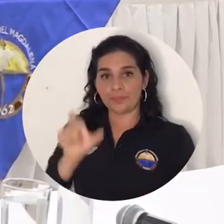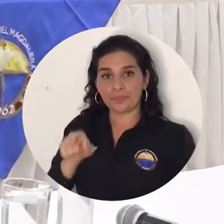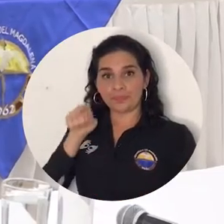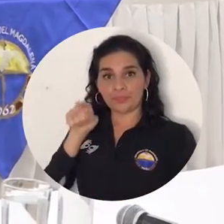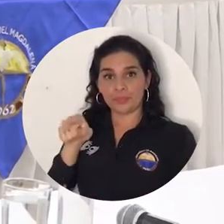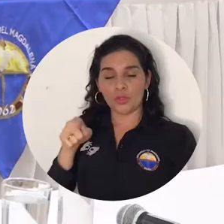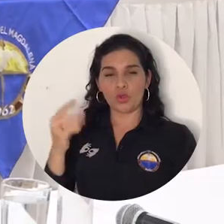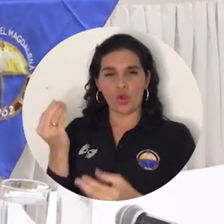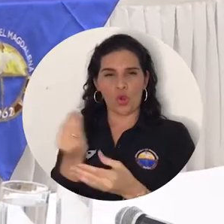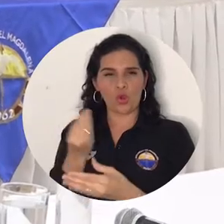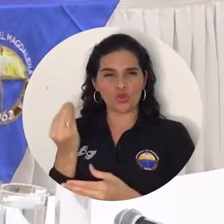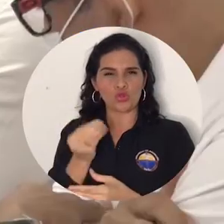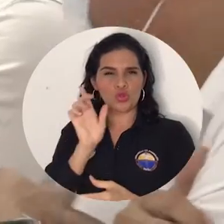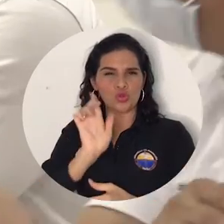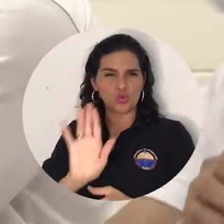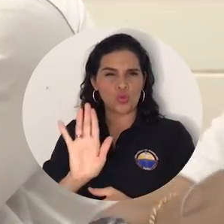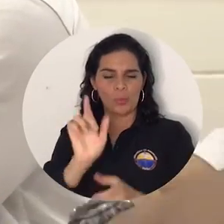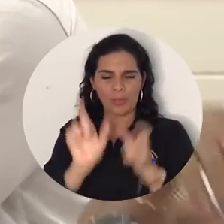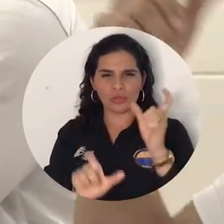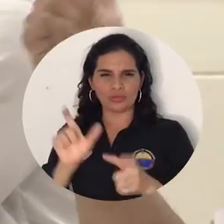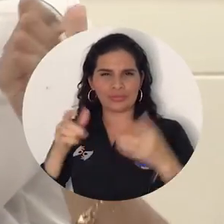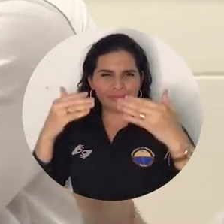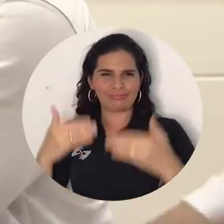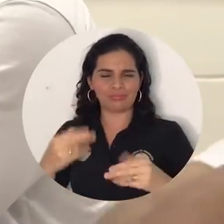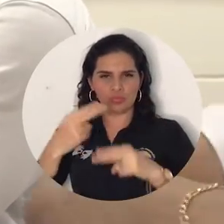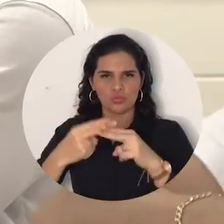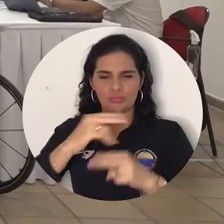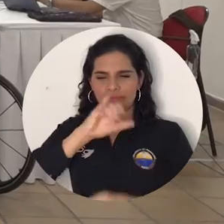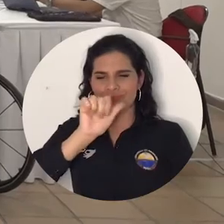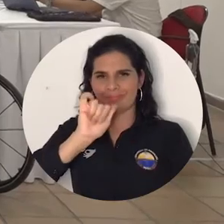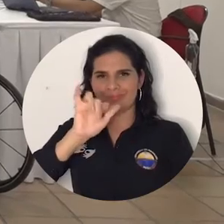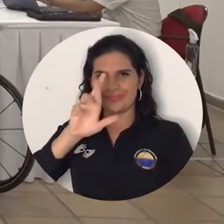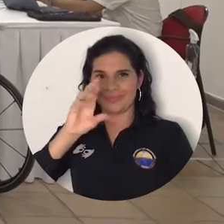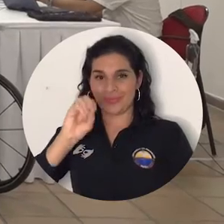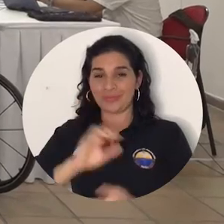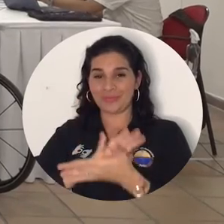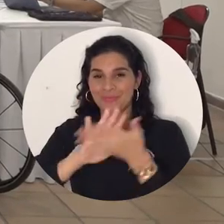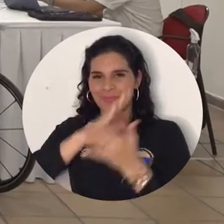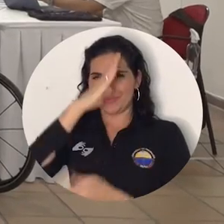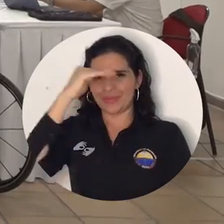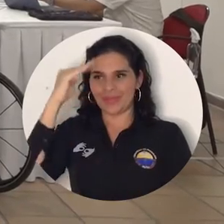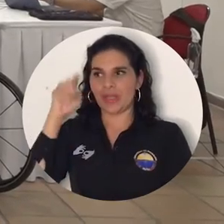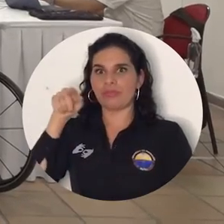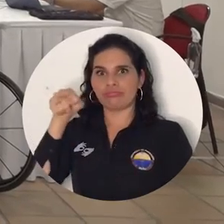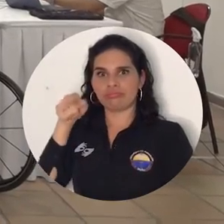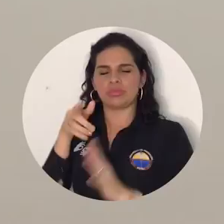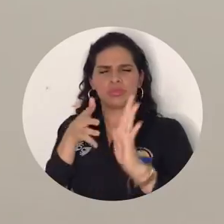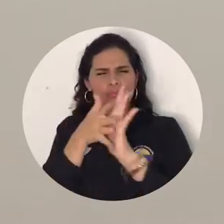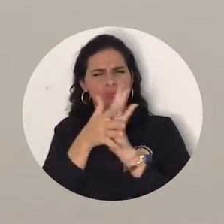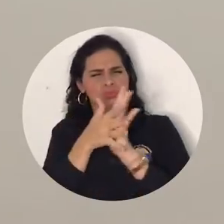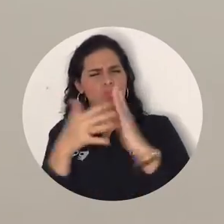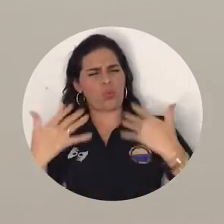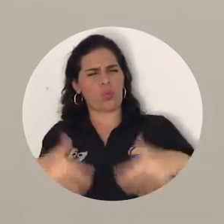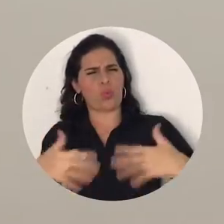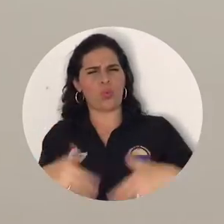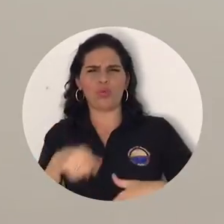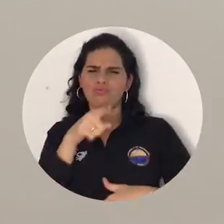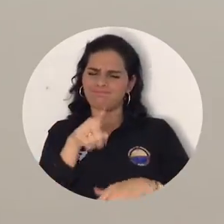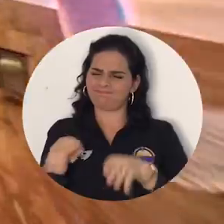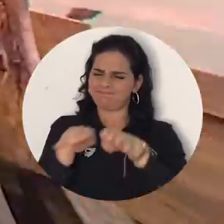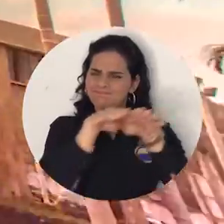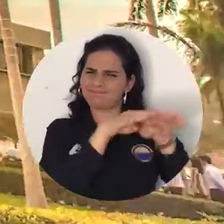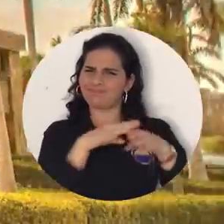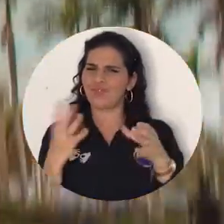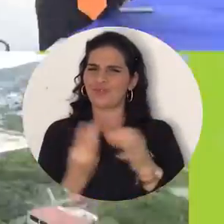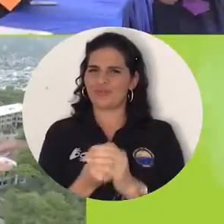presidencial para la participación de personas con discapacidad, Jairo Klopatovsky, resaltó el trabajo de la Alma Mater alrededor de la inclusión y la